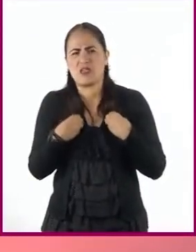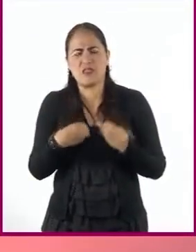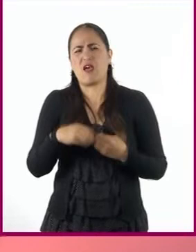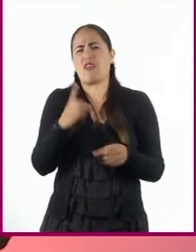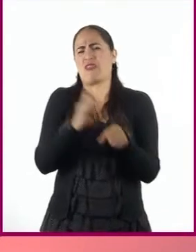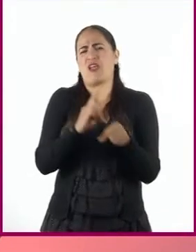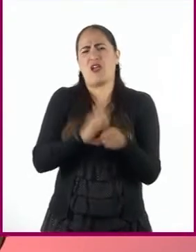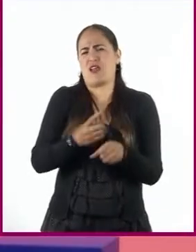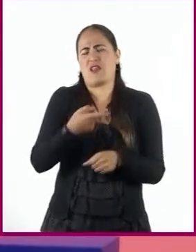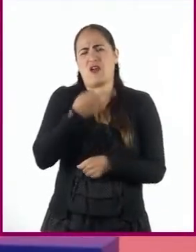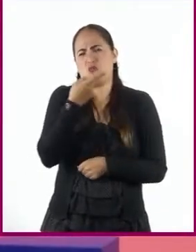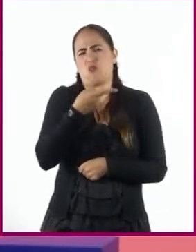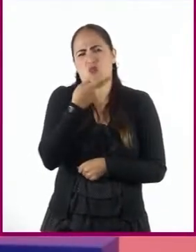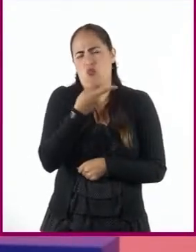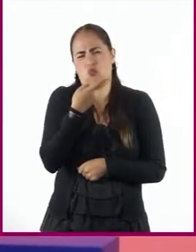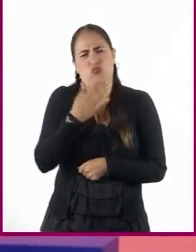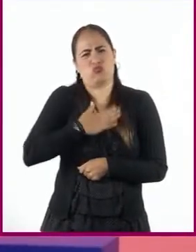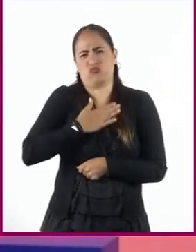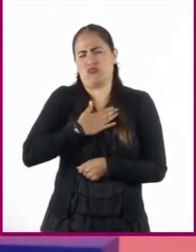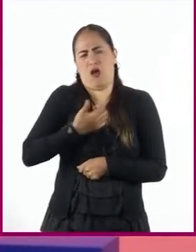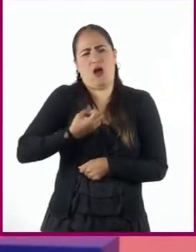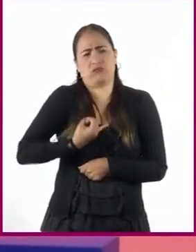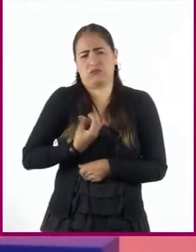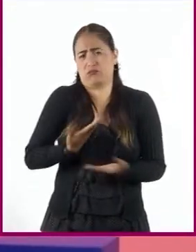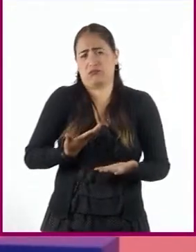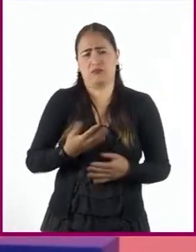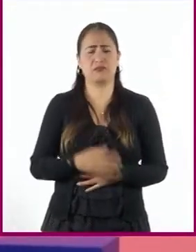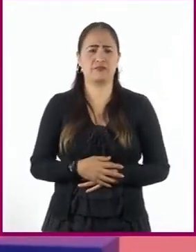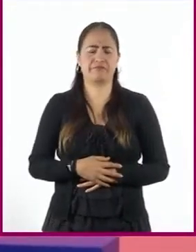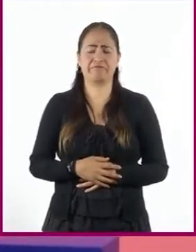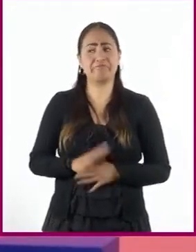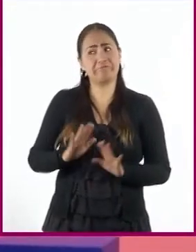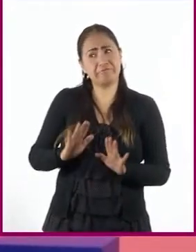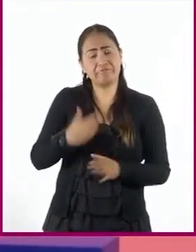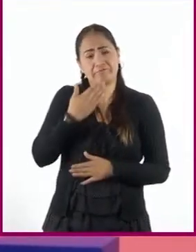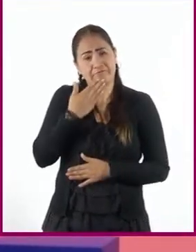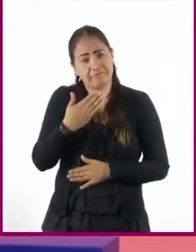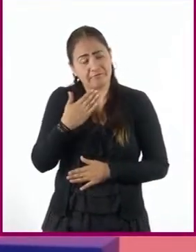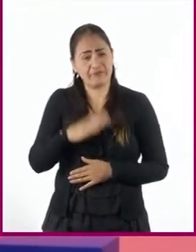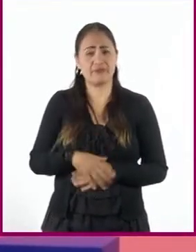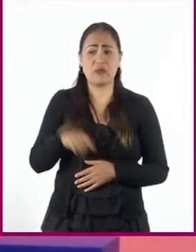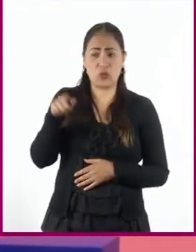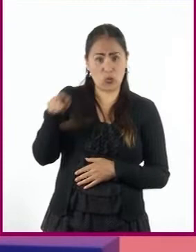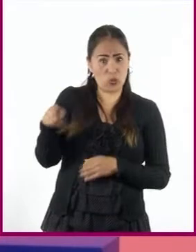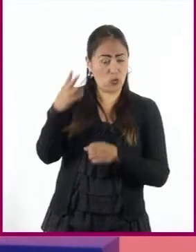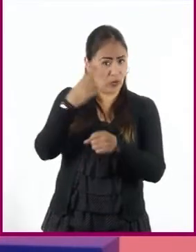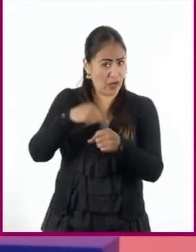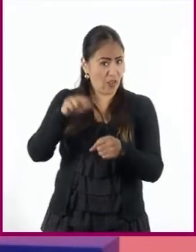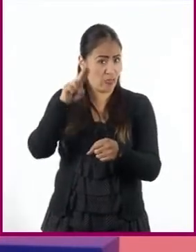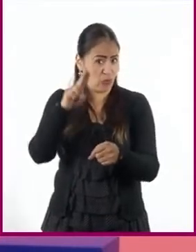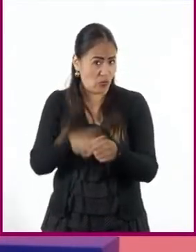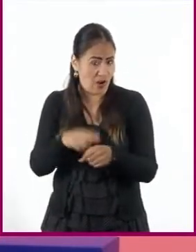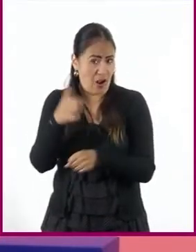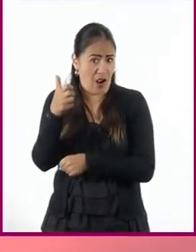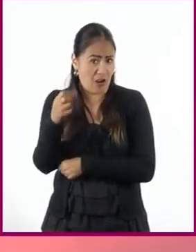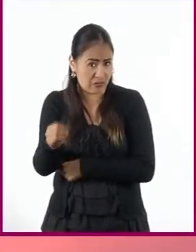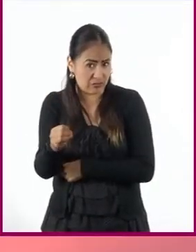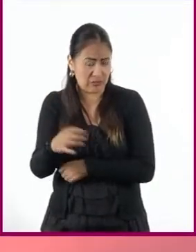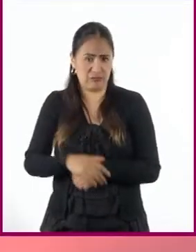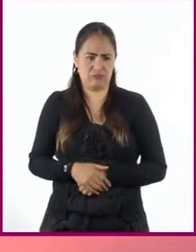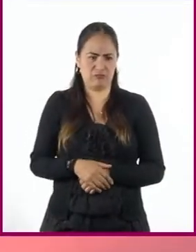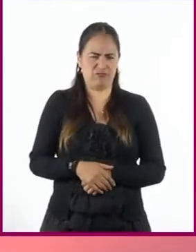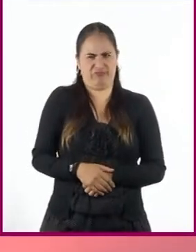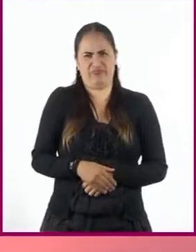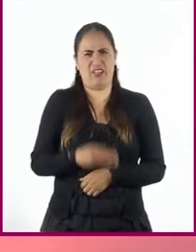más como soy yo. Eso está muy bien. Pero ser natural no necesariamente es lo mismo que ser